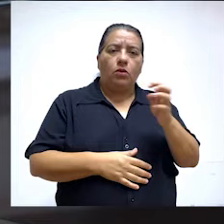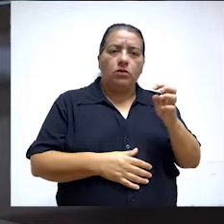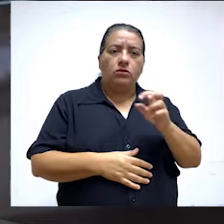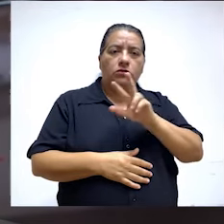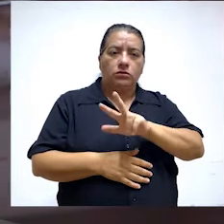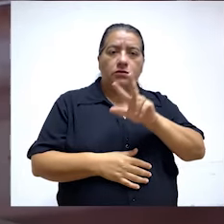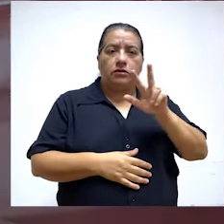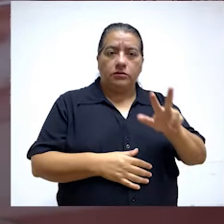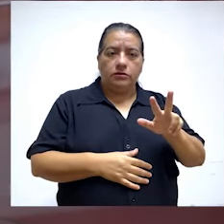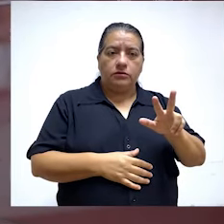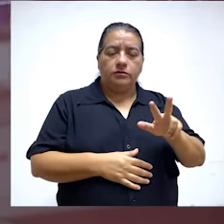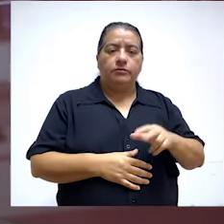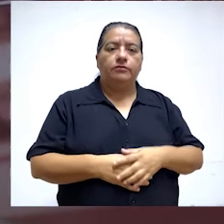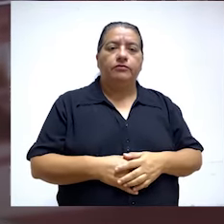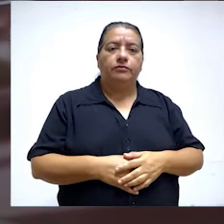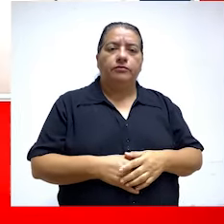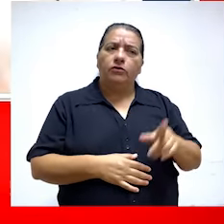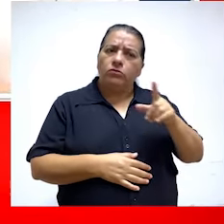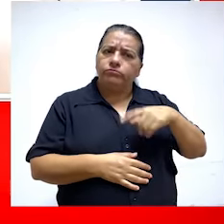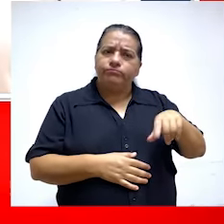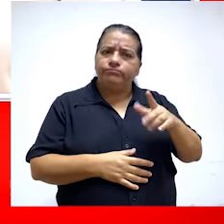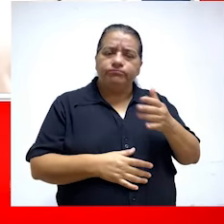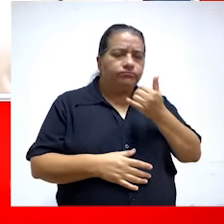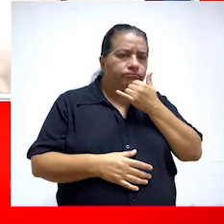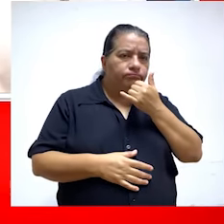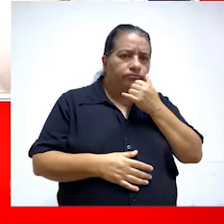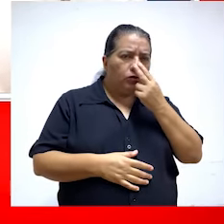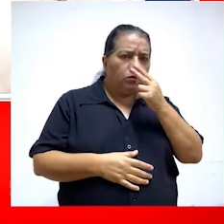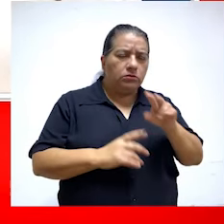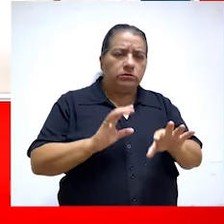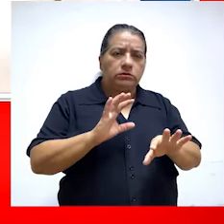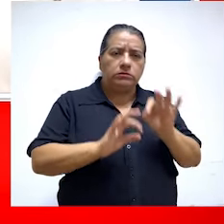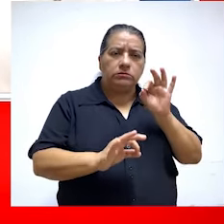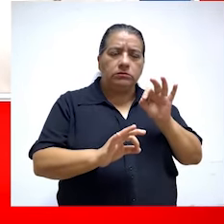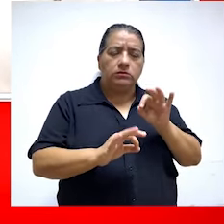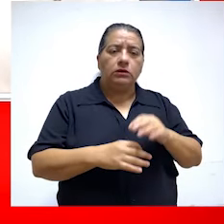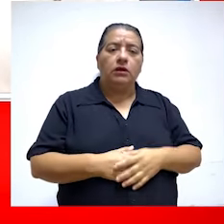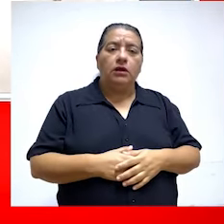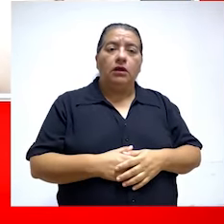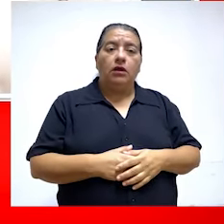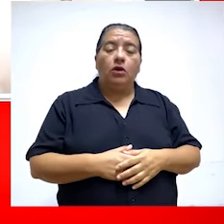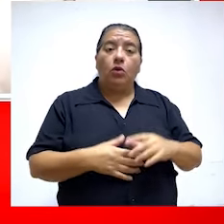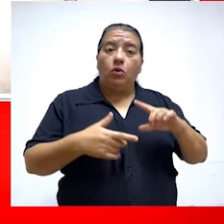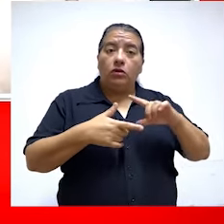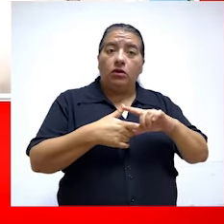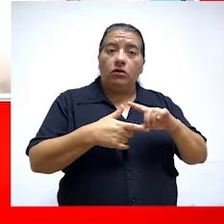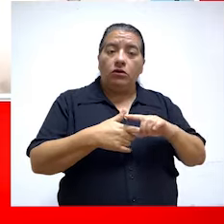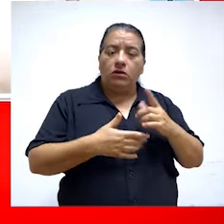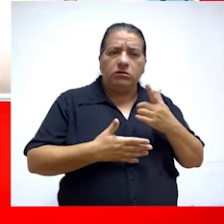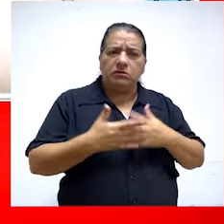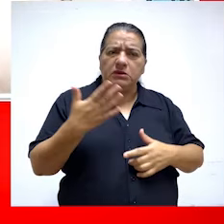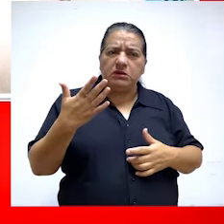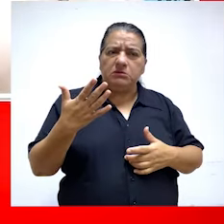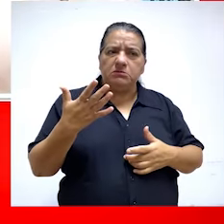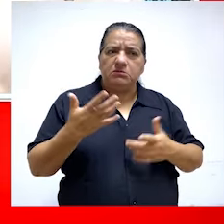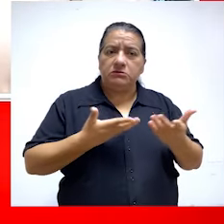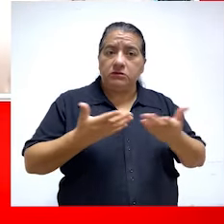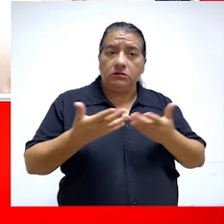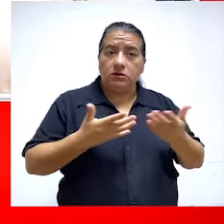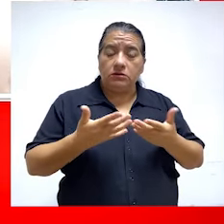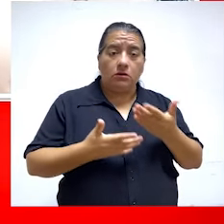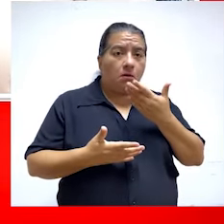433. Y en ese contexto, ¿qué riesgos ha identificado la Contraloría en atención a la víctima? Porque hablamos de